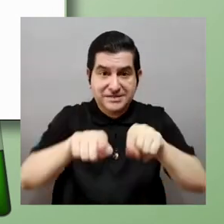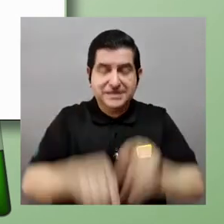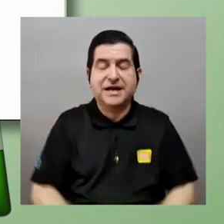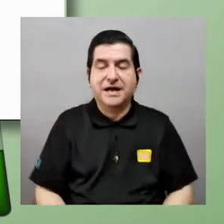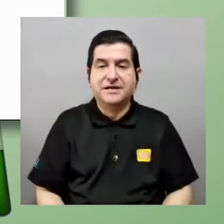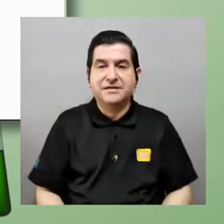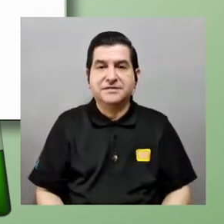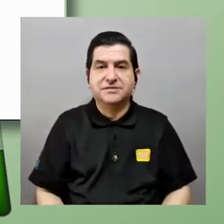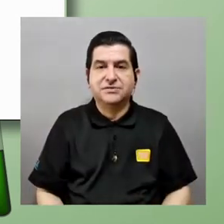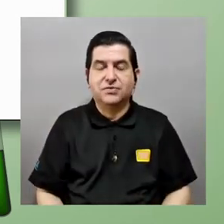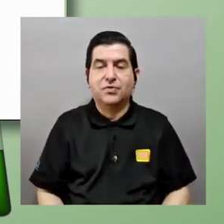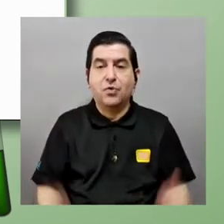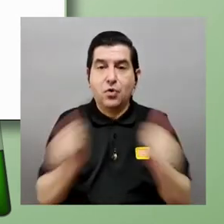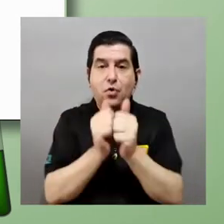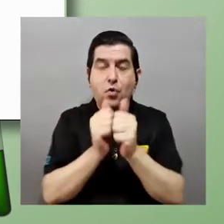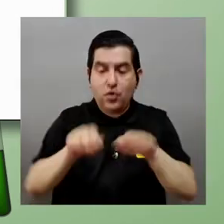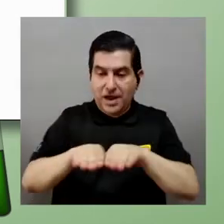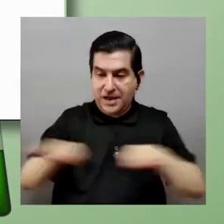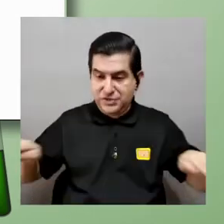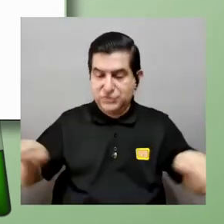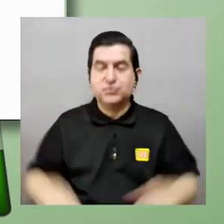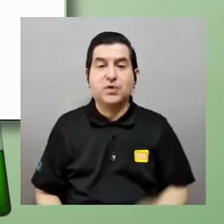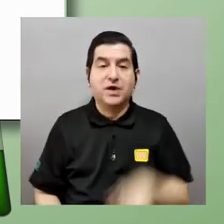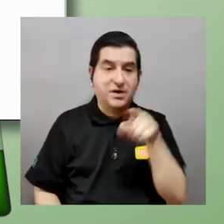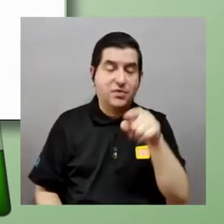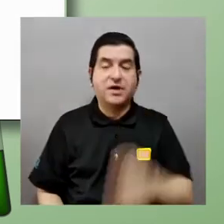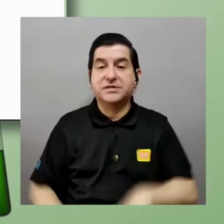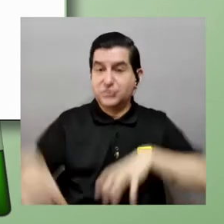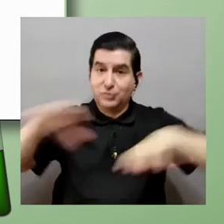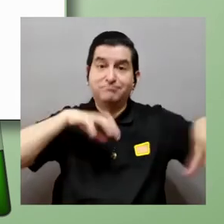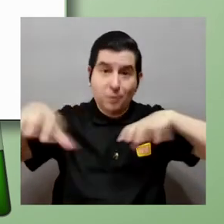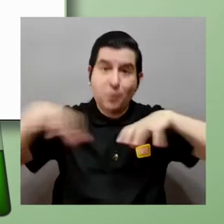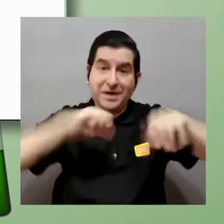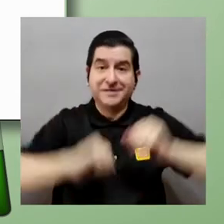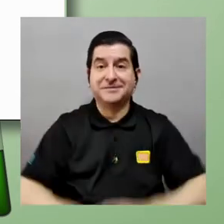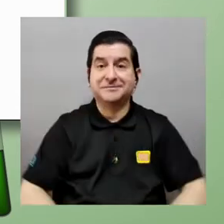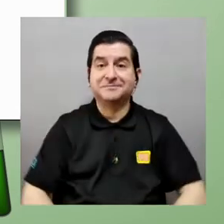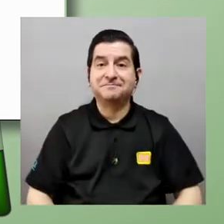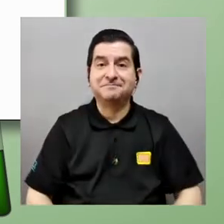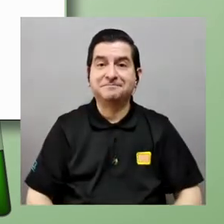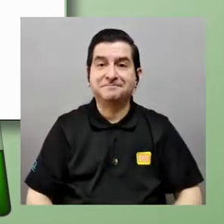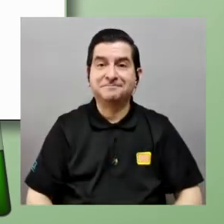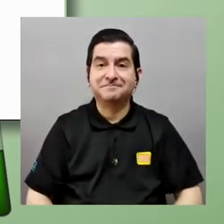el bloque ¿verdad? el plano inclinado y el suelo este plano inclinado se va a mover